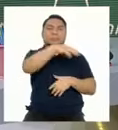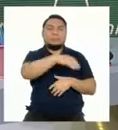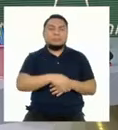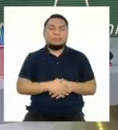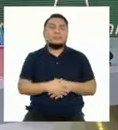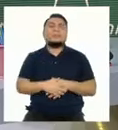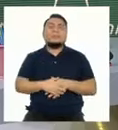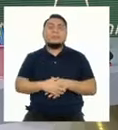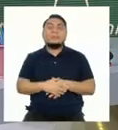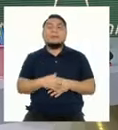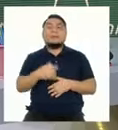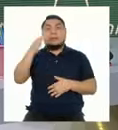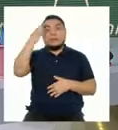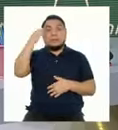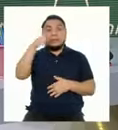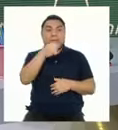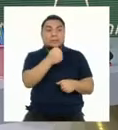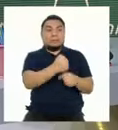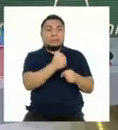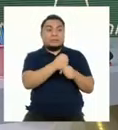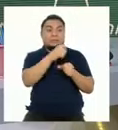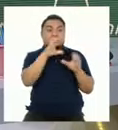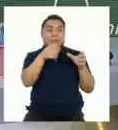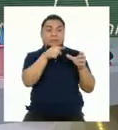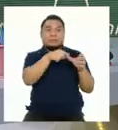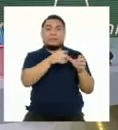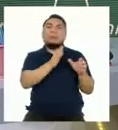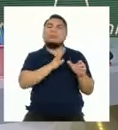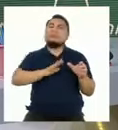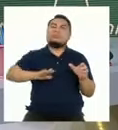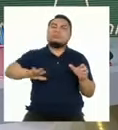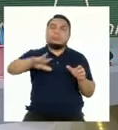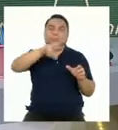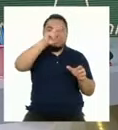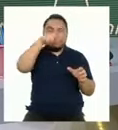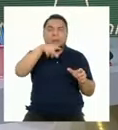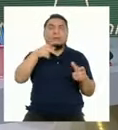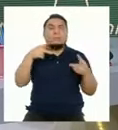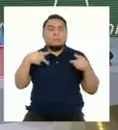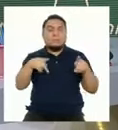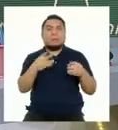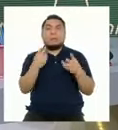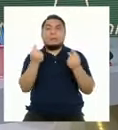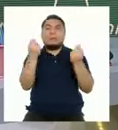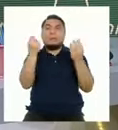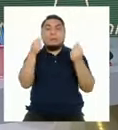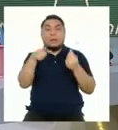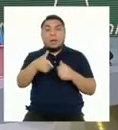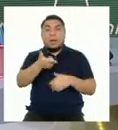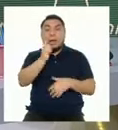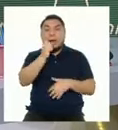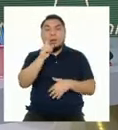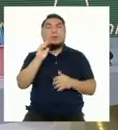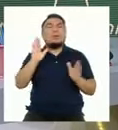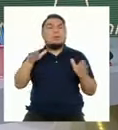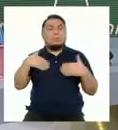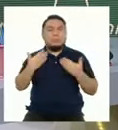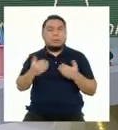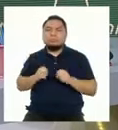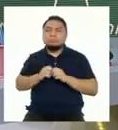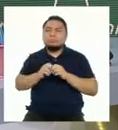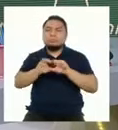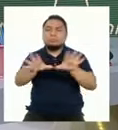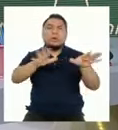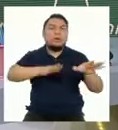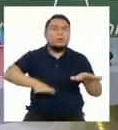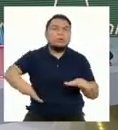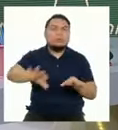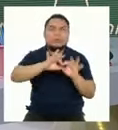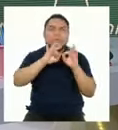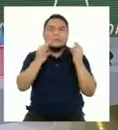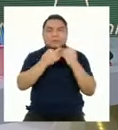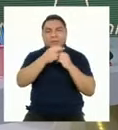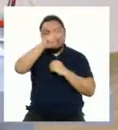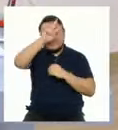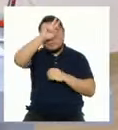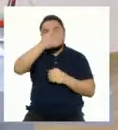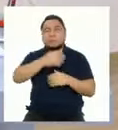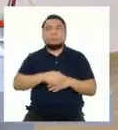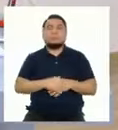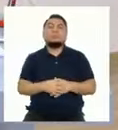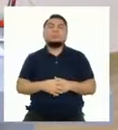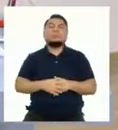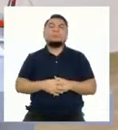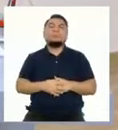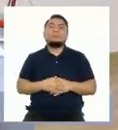Qué bueno que el trabajo sea de forma desconcentrada. Ojalá eso permita que pronto el agua potable llegue a cada familia del país.